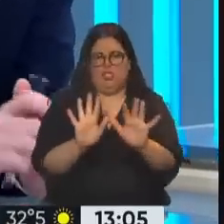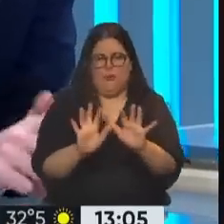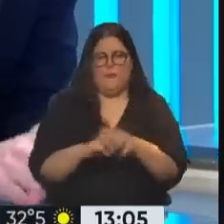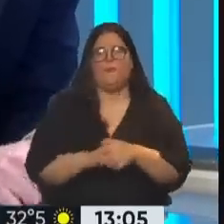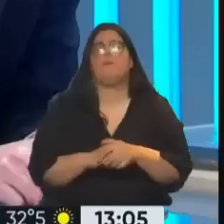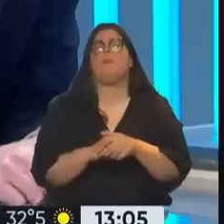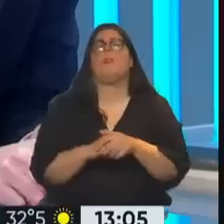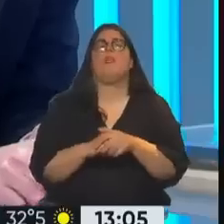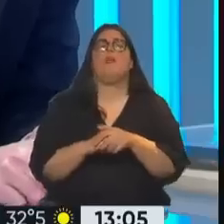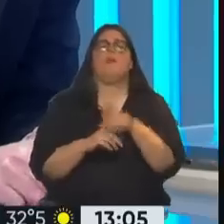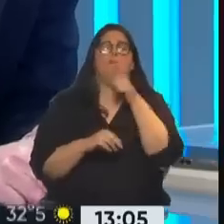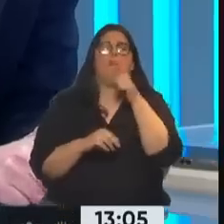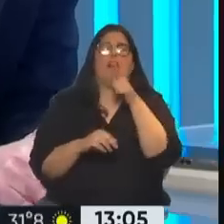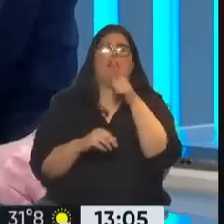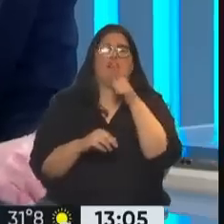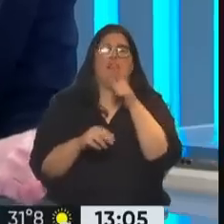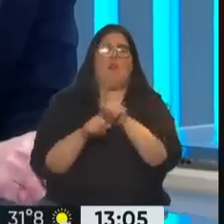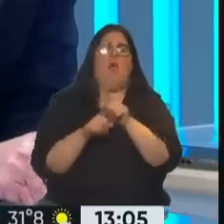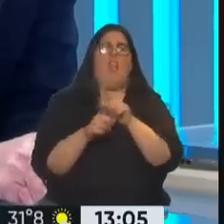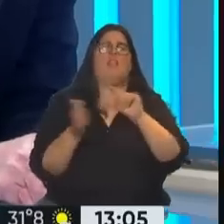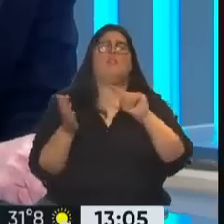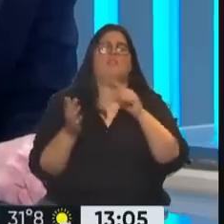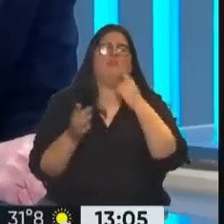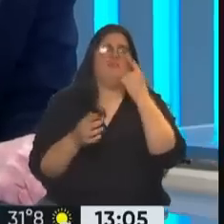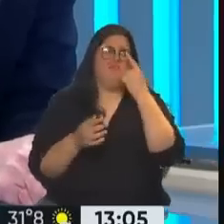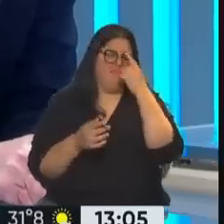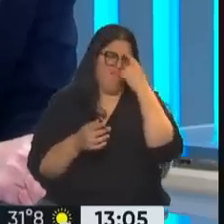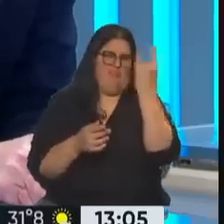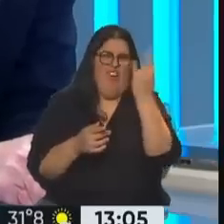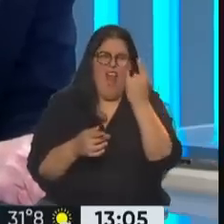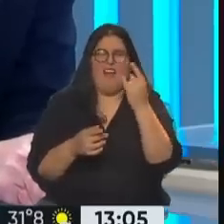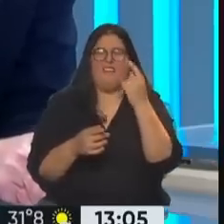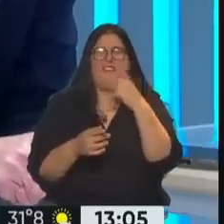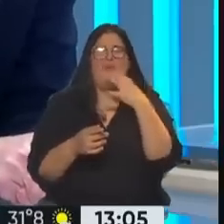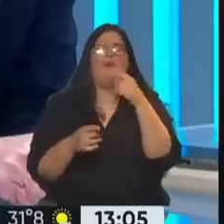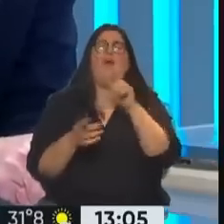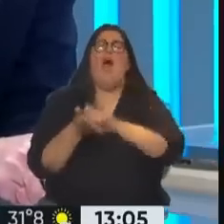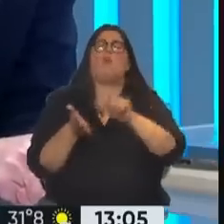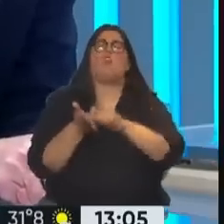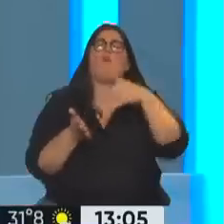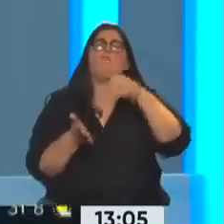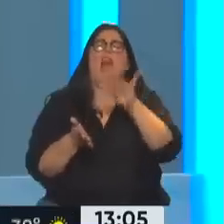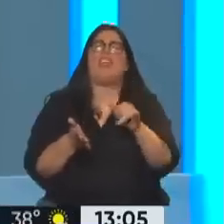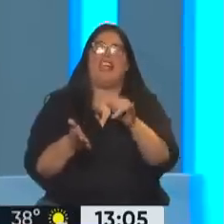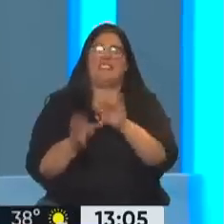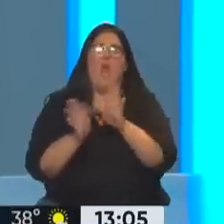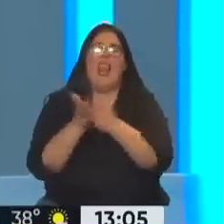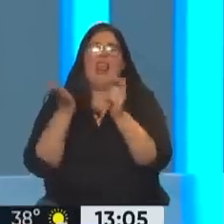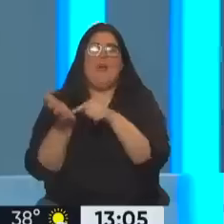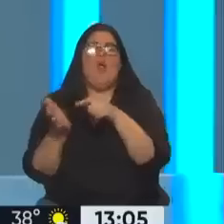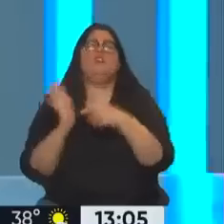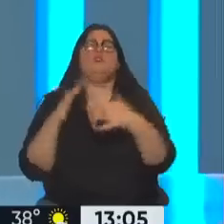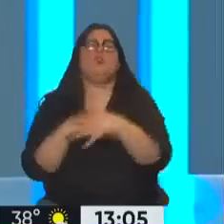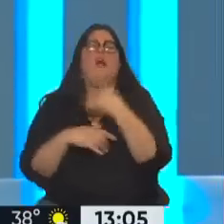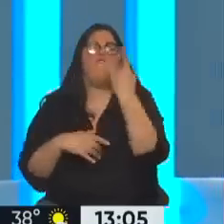macondo el realismo mágico de García Márquez, pero a Ecuador lo dejamos como el